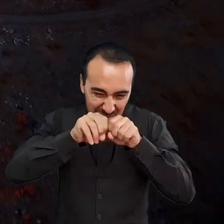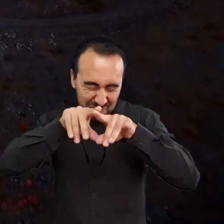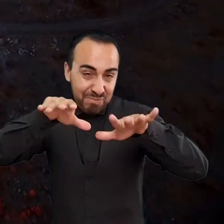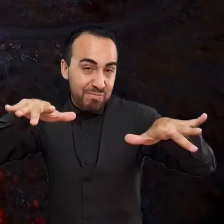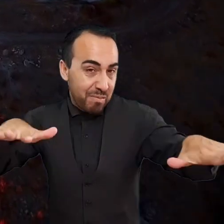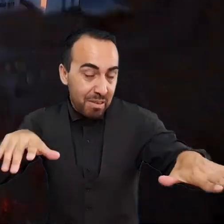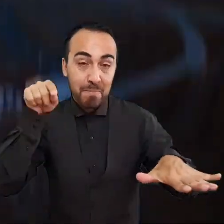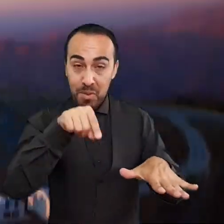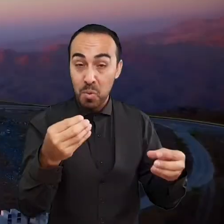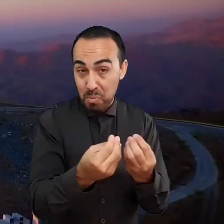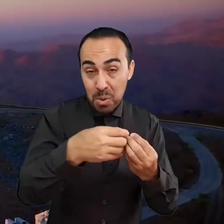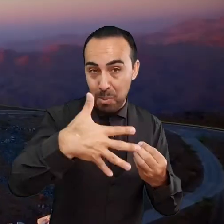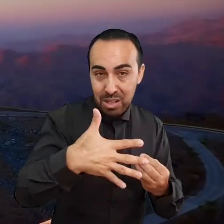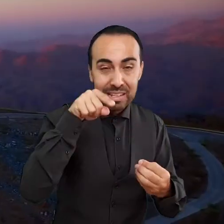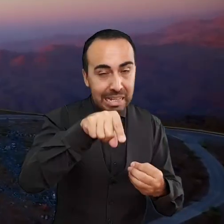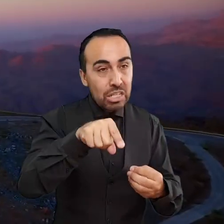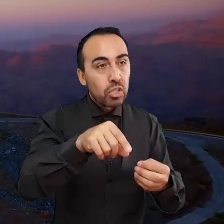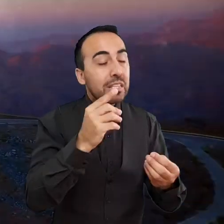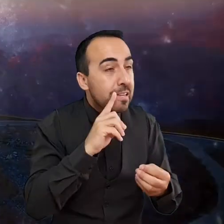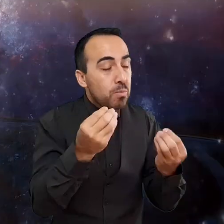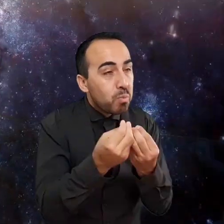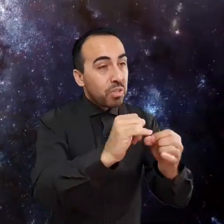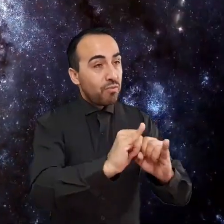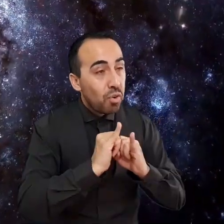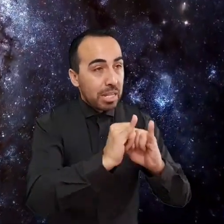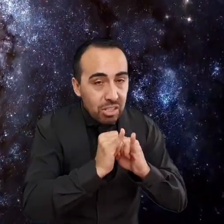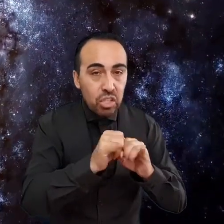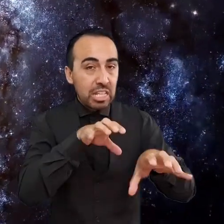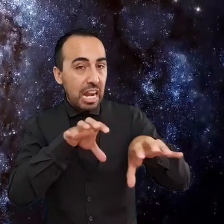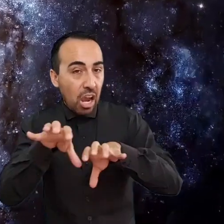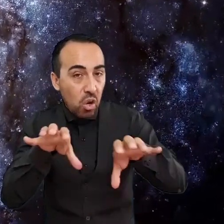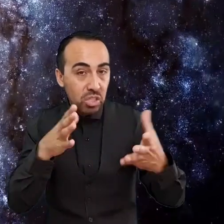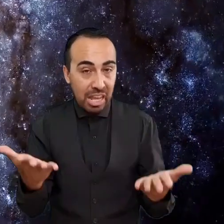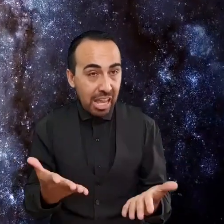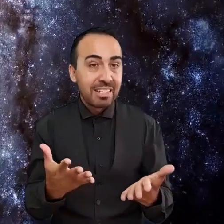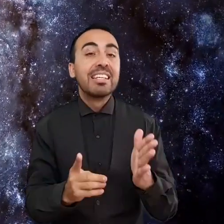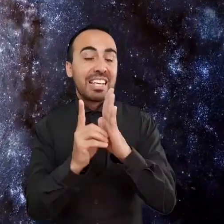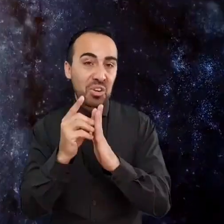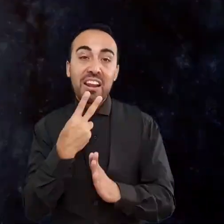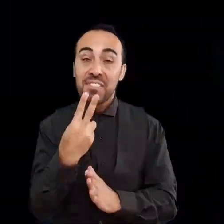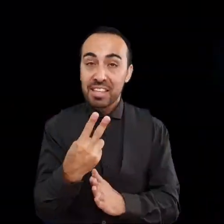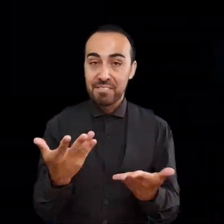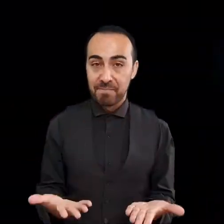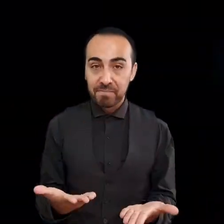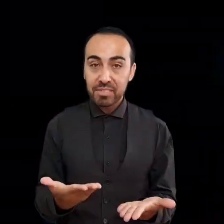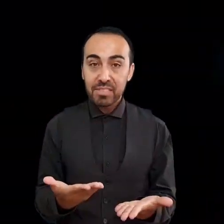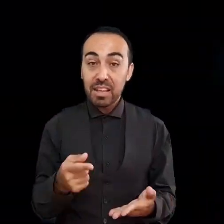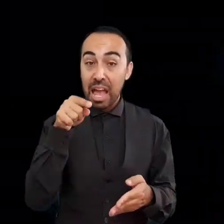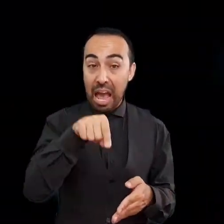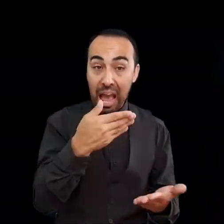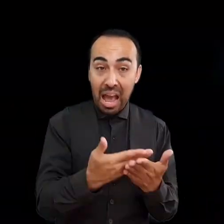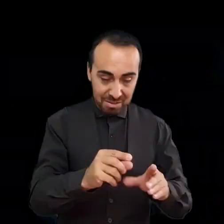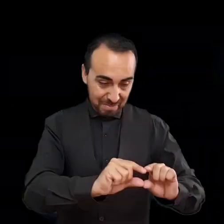Institute for Science tiene varios proyectos que las investigan. Uno de ellos es el Carnegie Supernova Project, el que